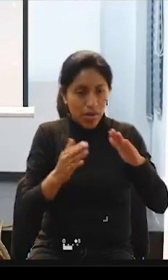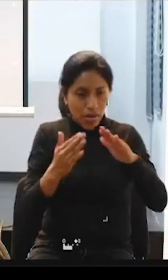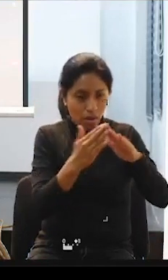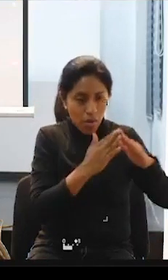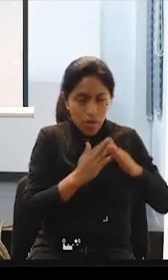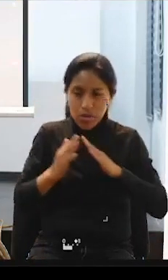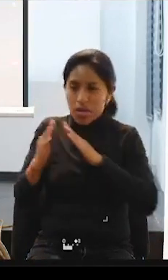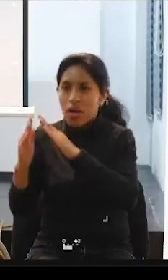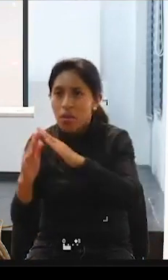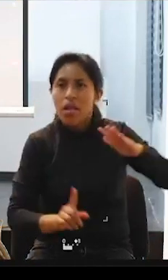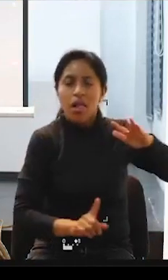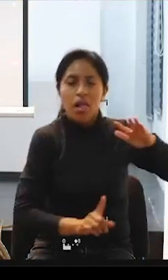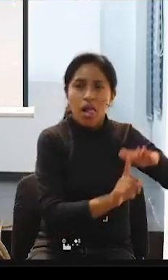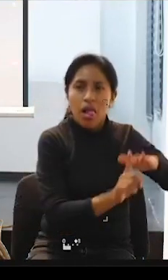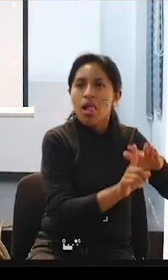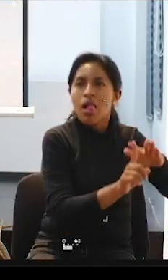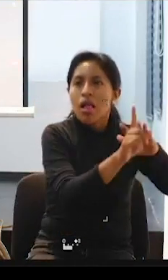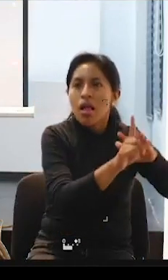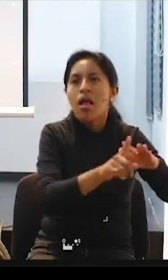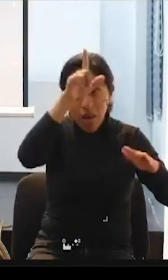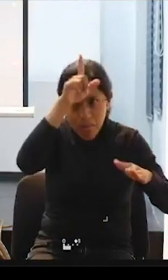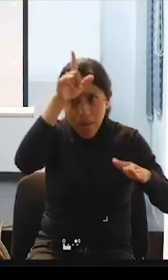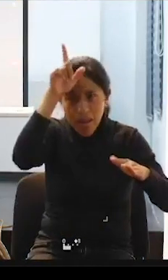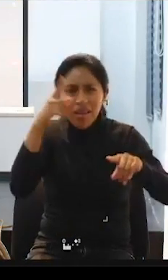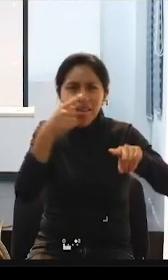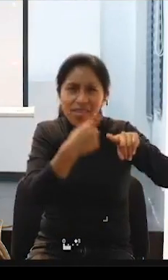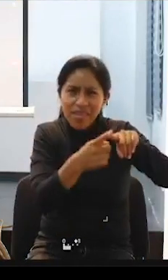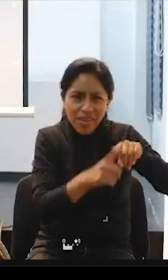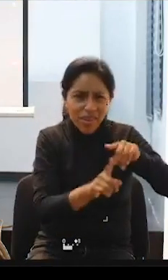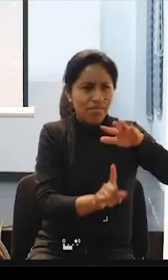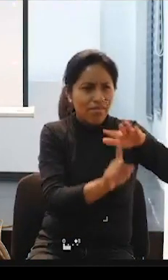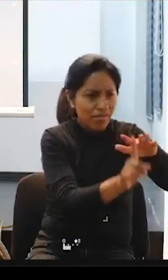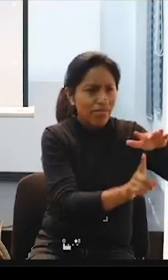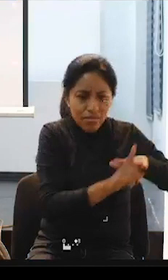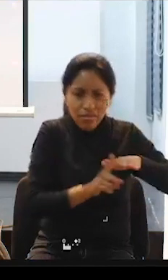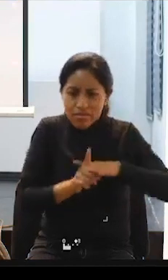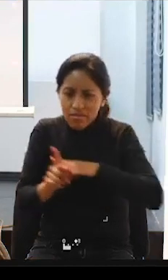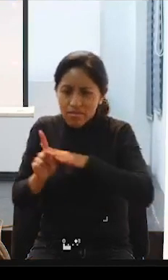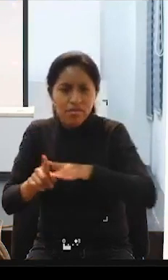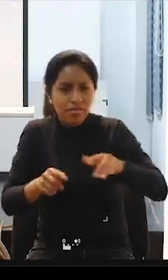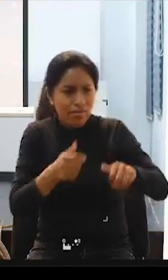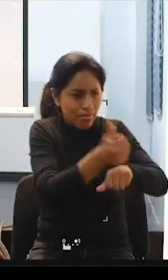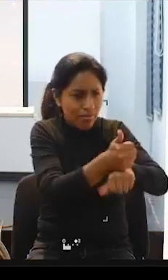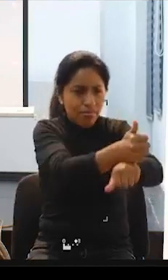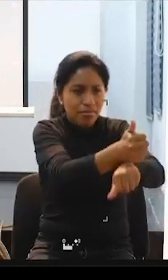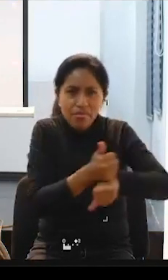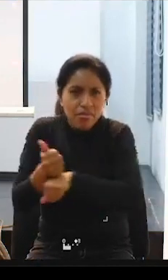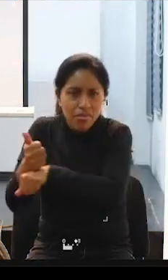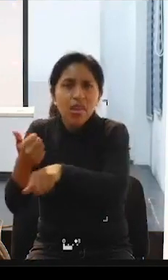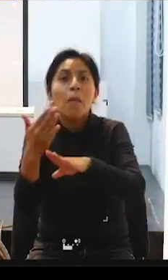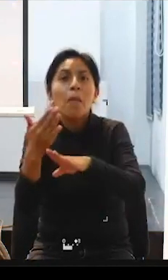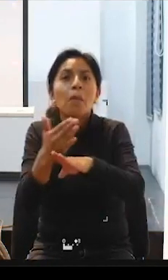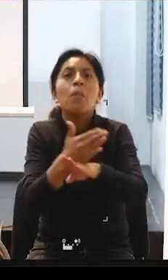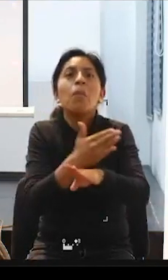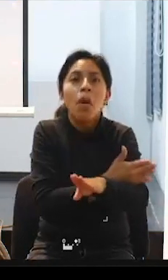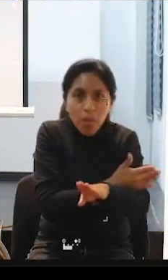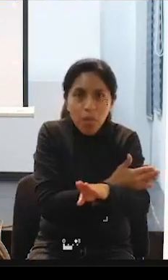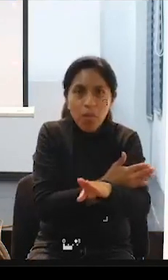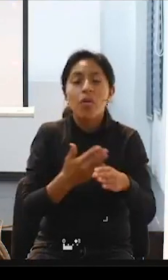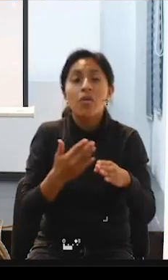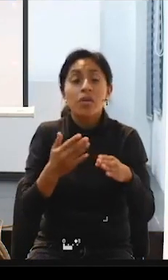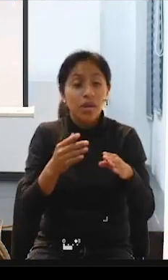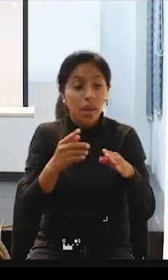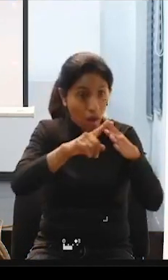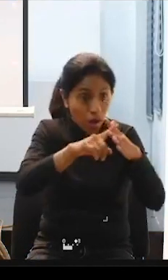Galicia, al poco diferentes comunidades de España, abrieron otras oficinas de vida independiente. Se organizaron